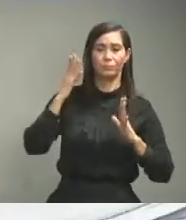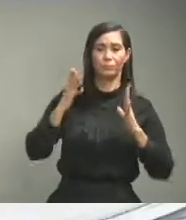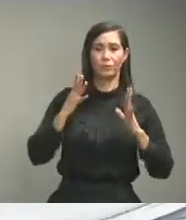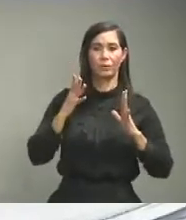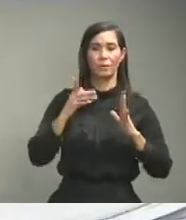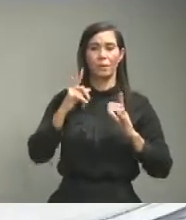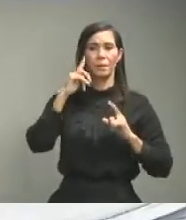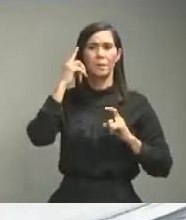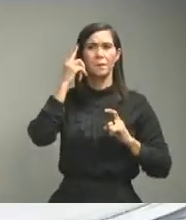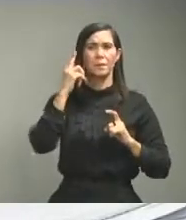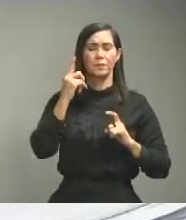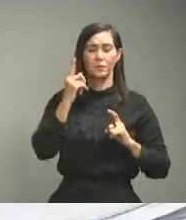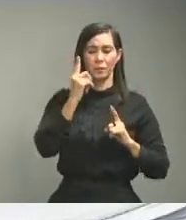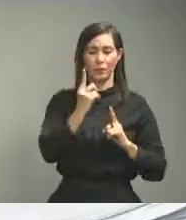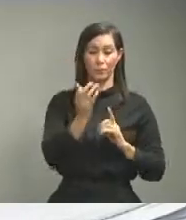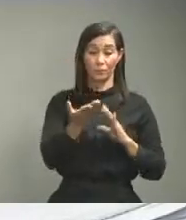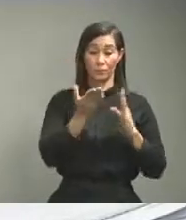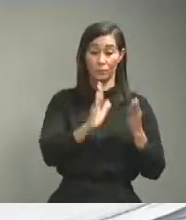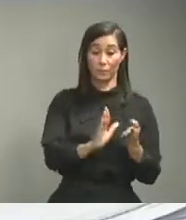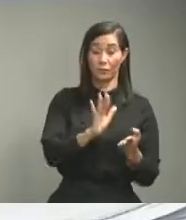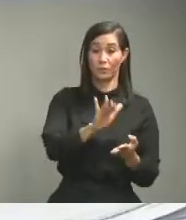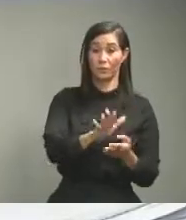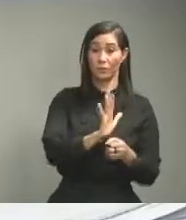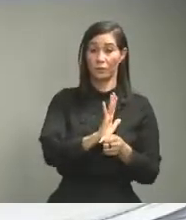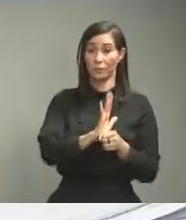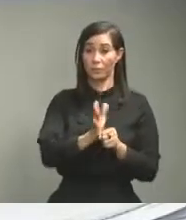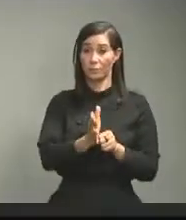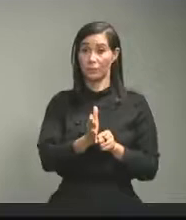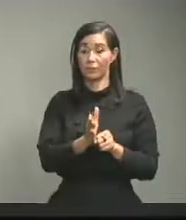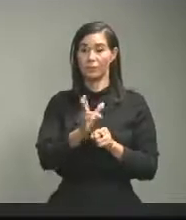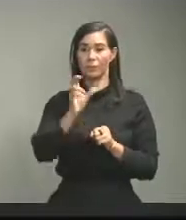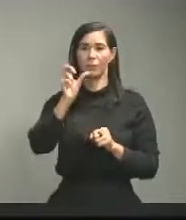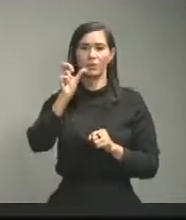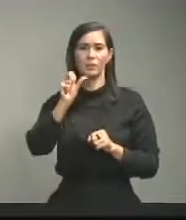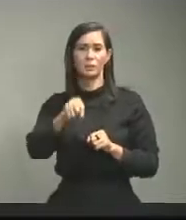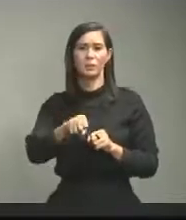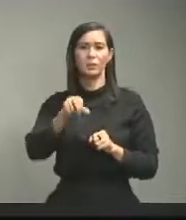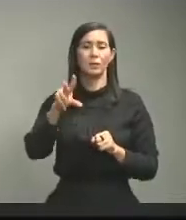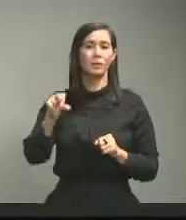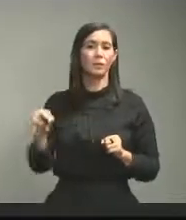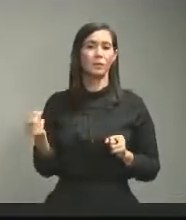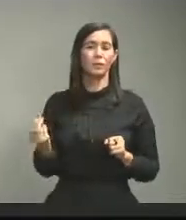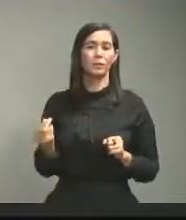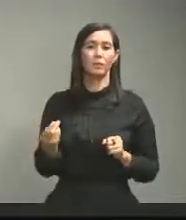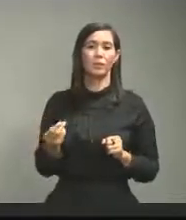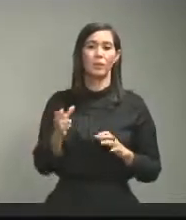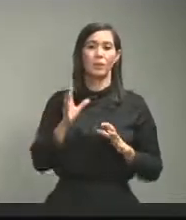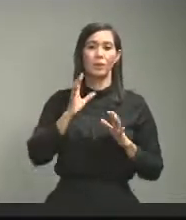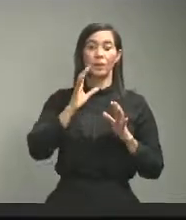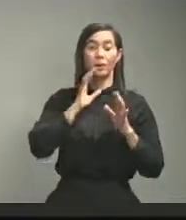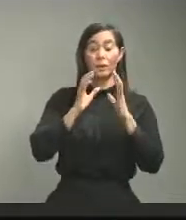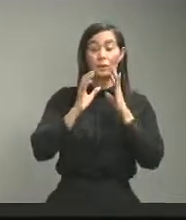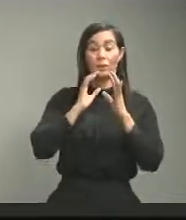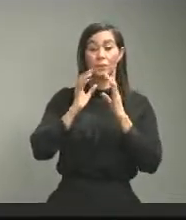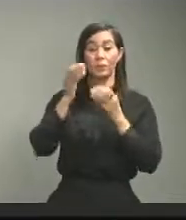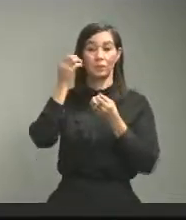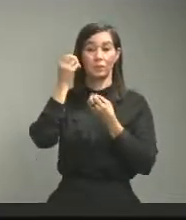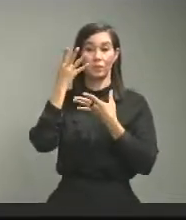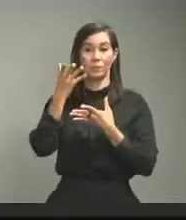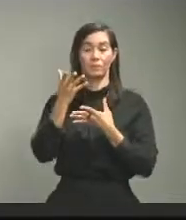hay o no un fallecimiento en la provincia de Peravia a causa del COVID-19 los medios de comunicación a diario recibimos